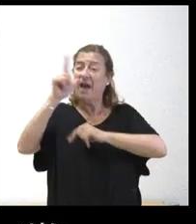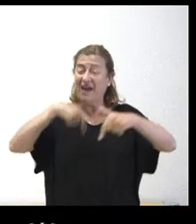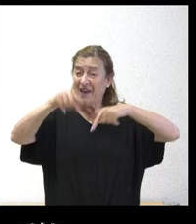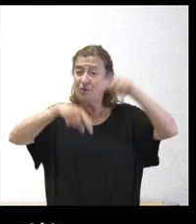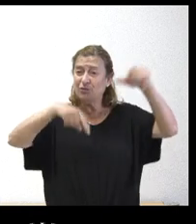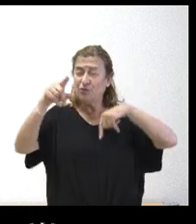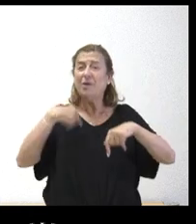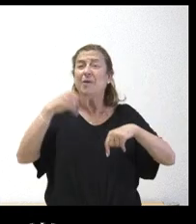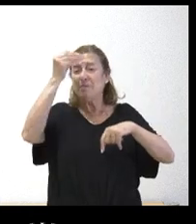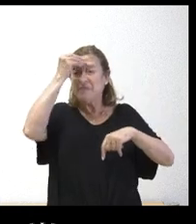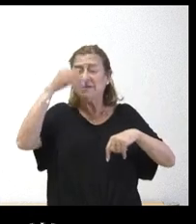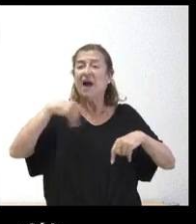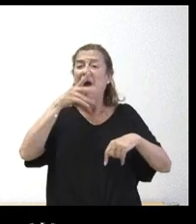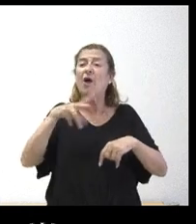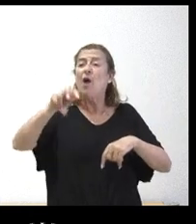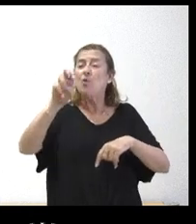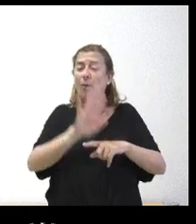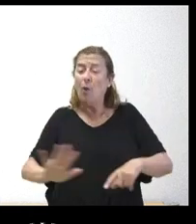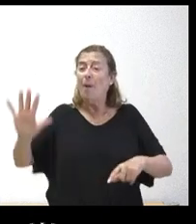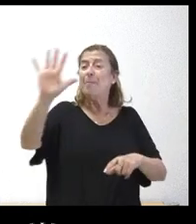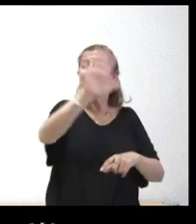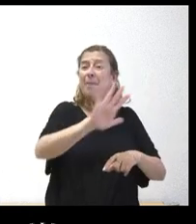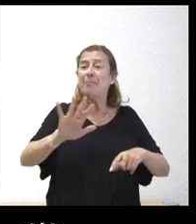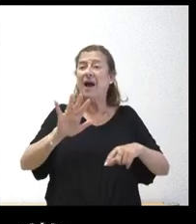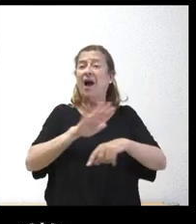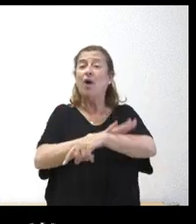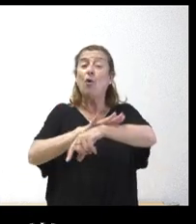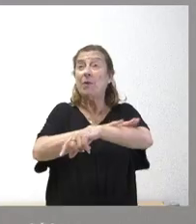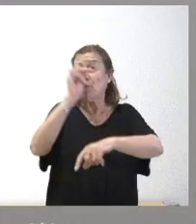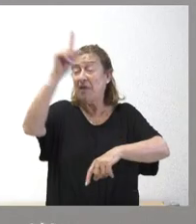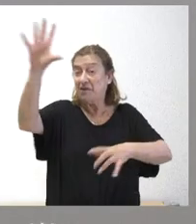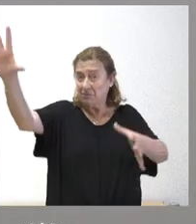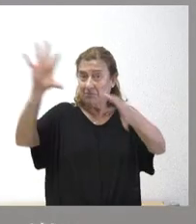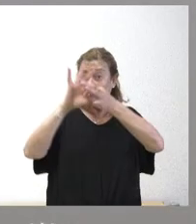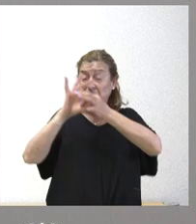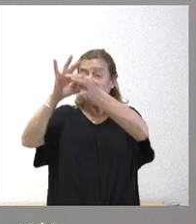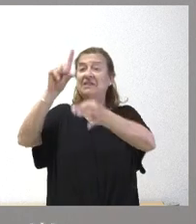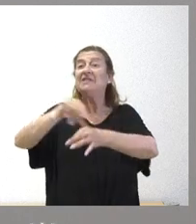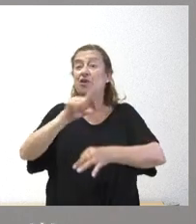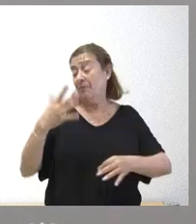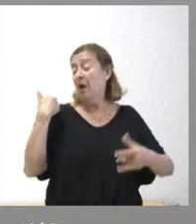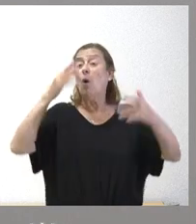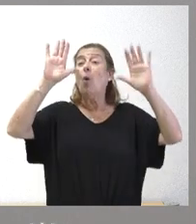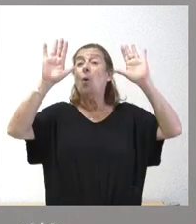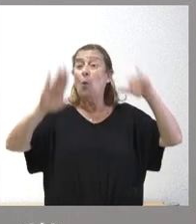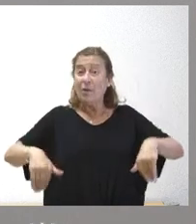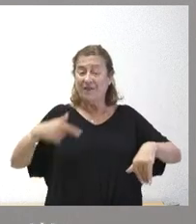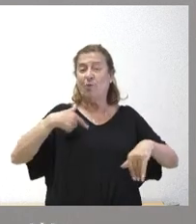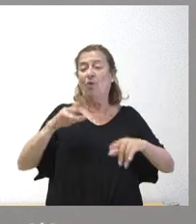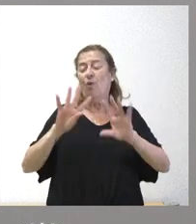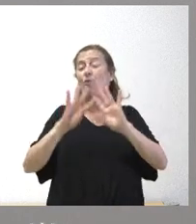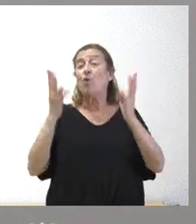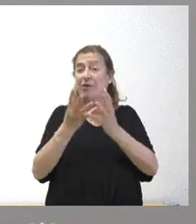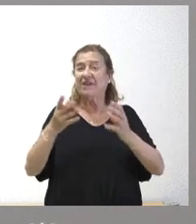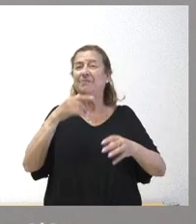un choque con el Gobierno, con el nuevo mapa que tiene pensado presentar el Gobierno central. En la última intervención que hizo en las Cortes al presentar